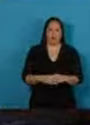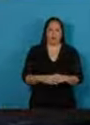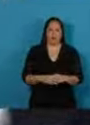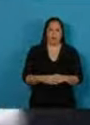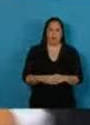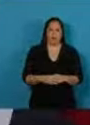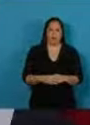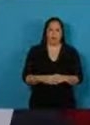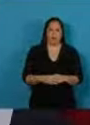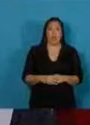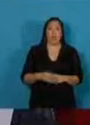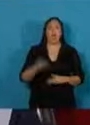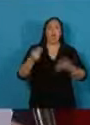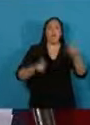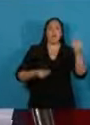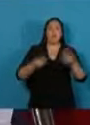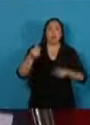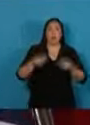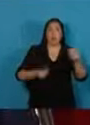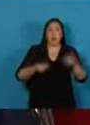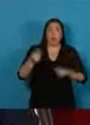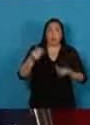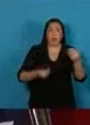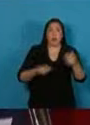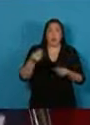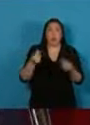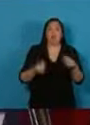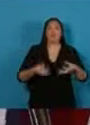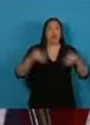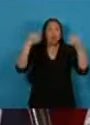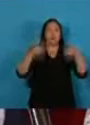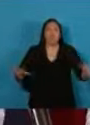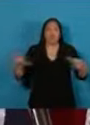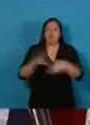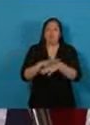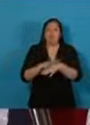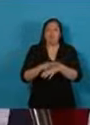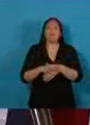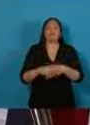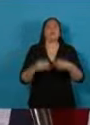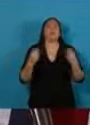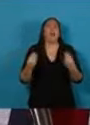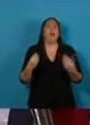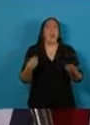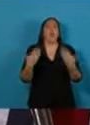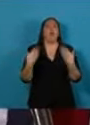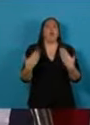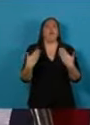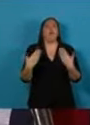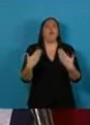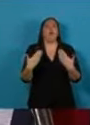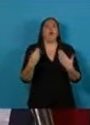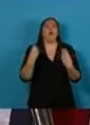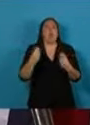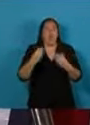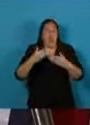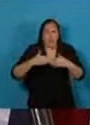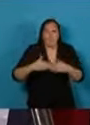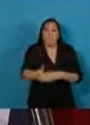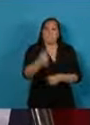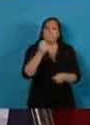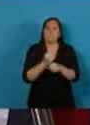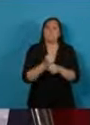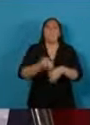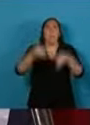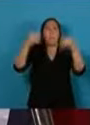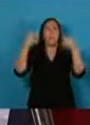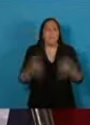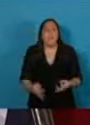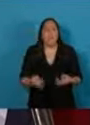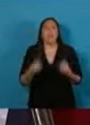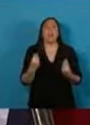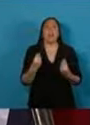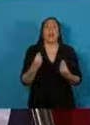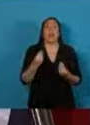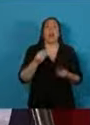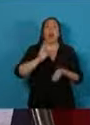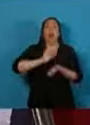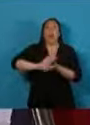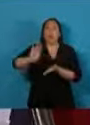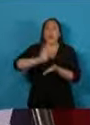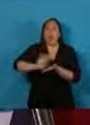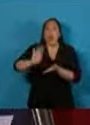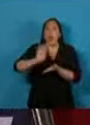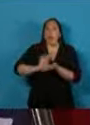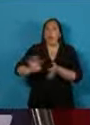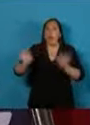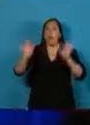Un presupuesto adecuado solo puede ser proyectado una vez que la instancia de negociación de nuestra deuda haya